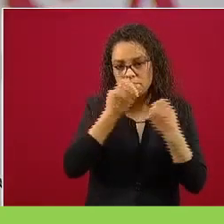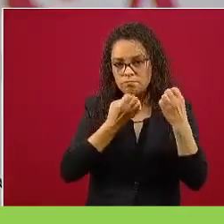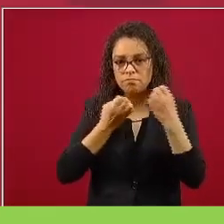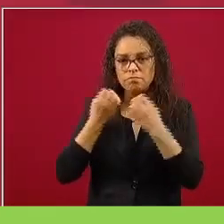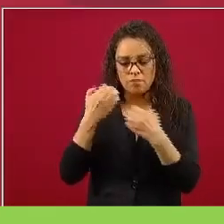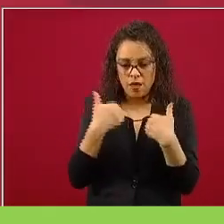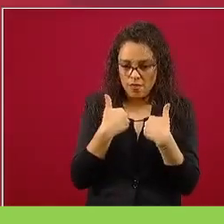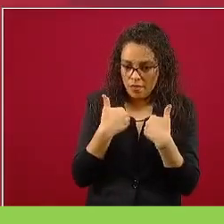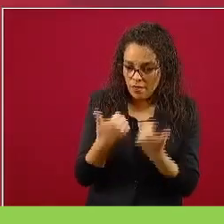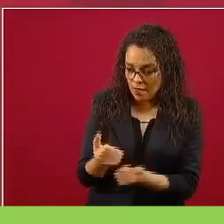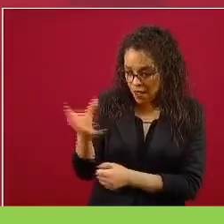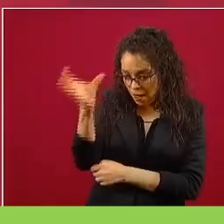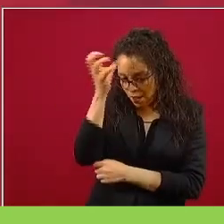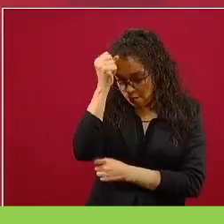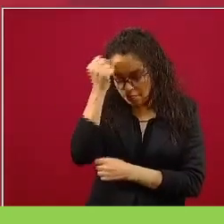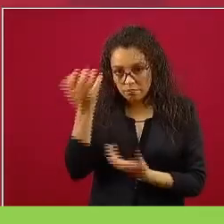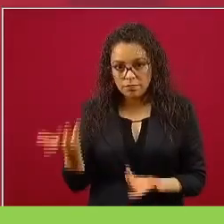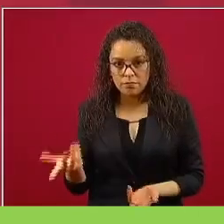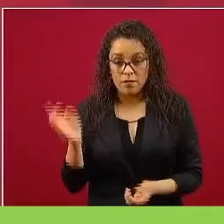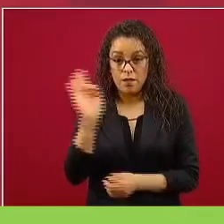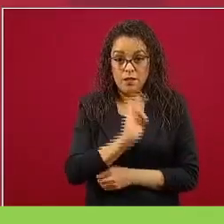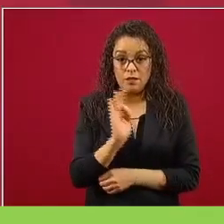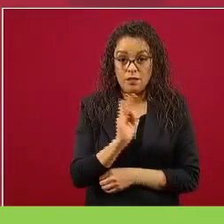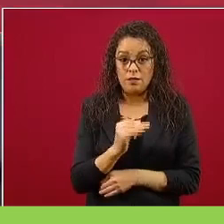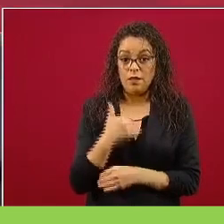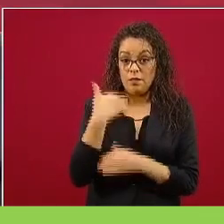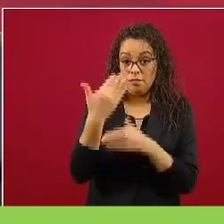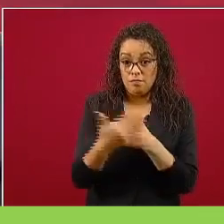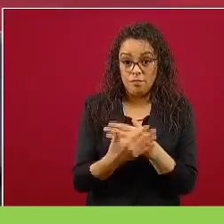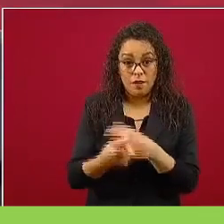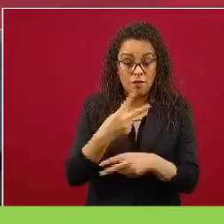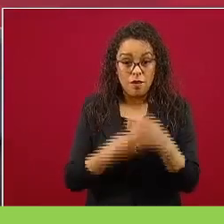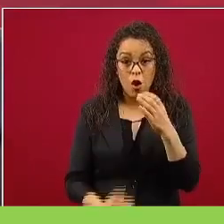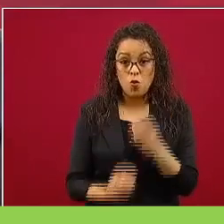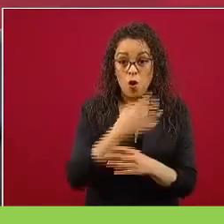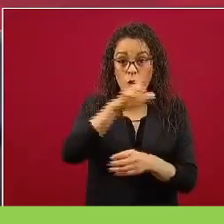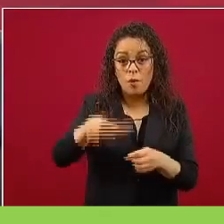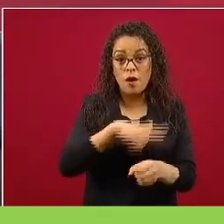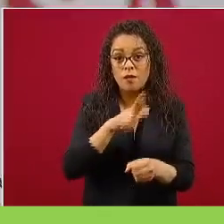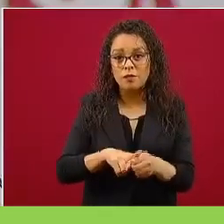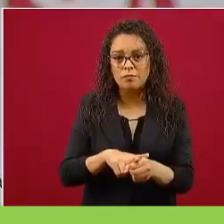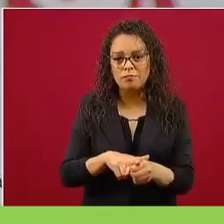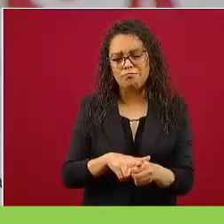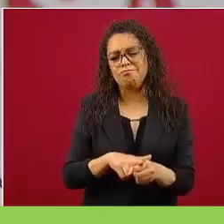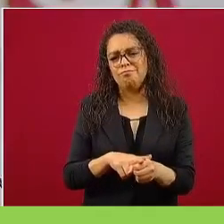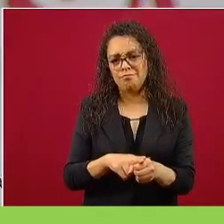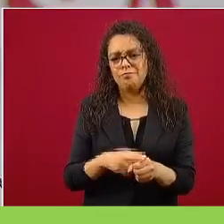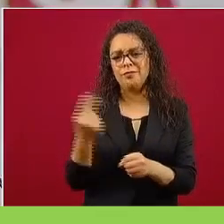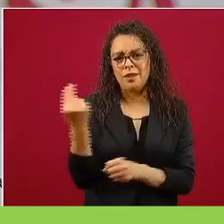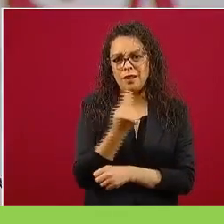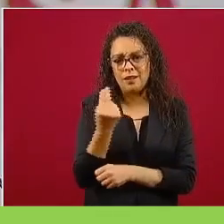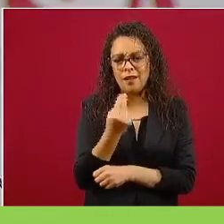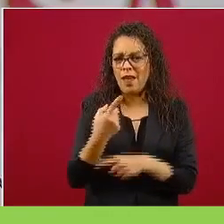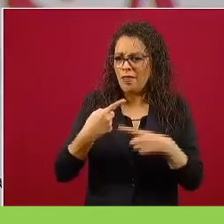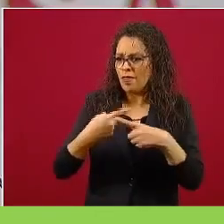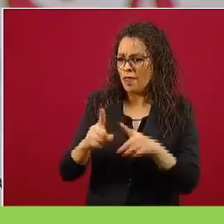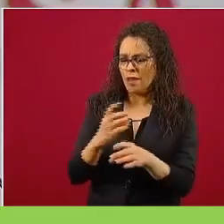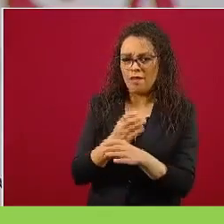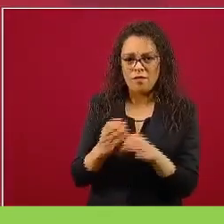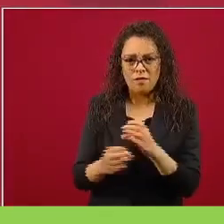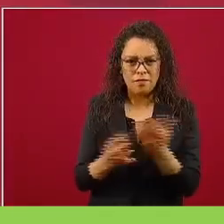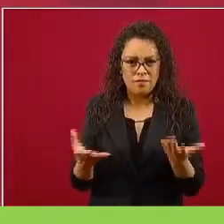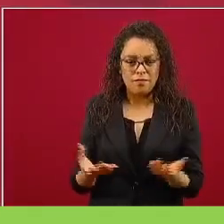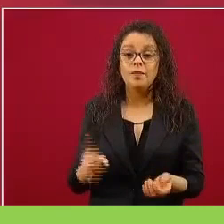hacia una nueva normalidad, que sea sobre otras bases. Antes, ¿qué